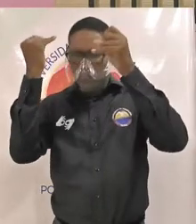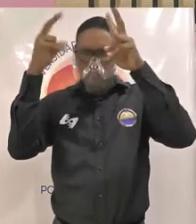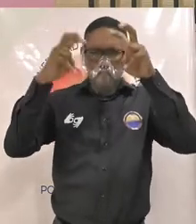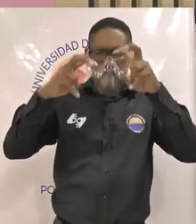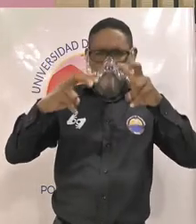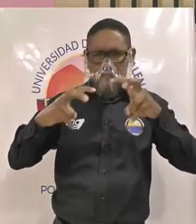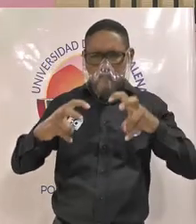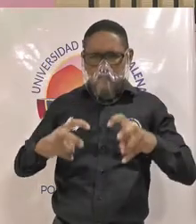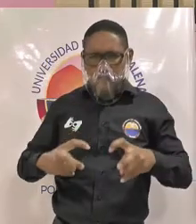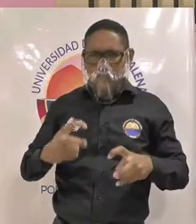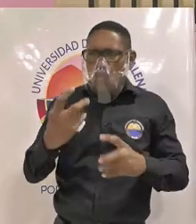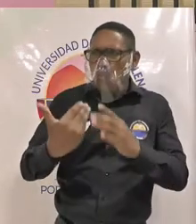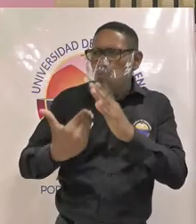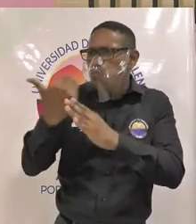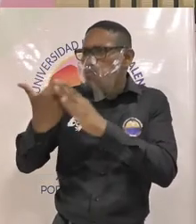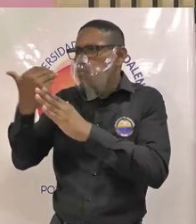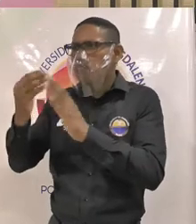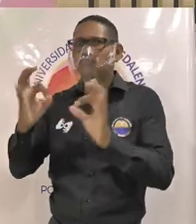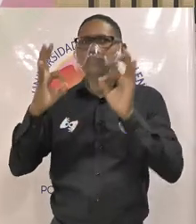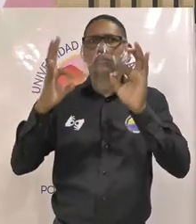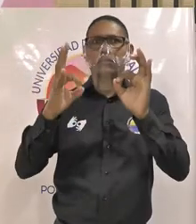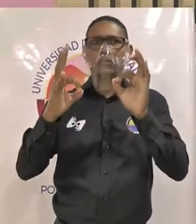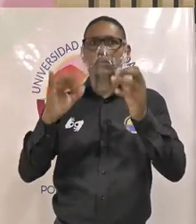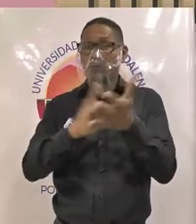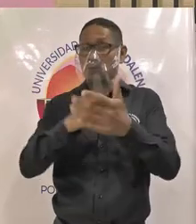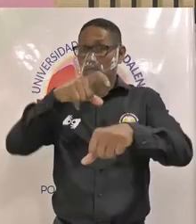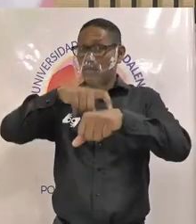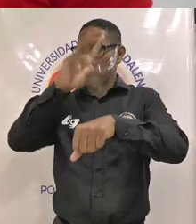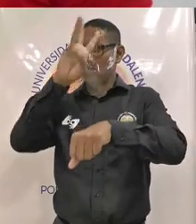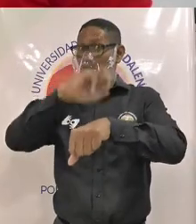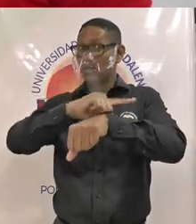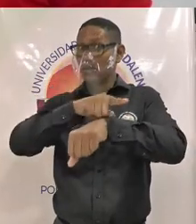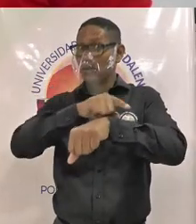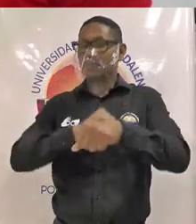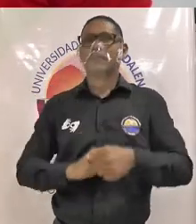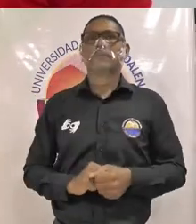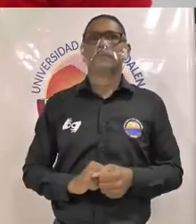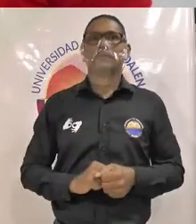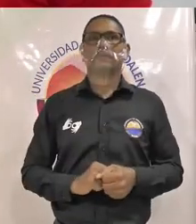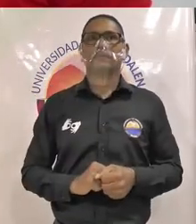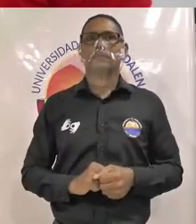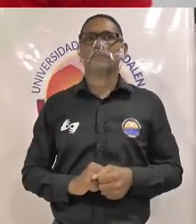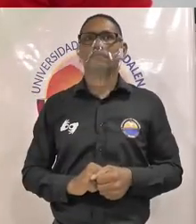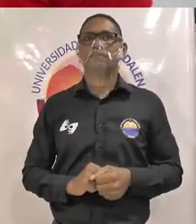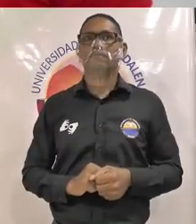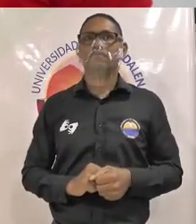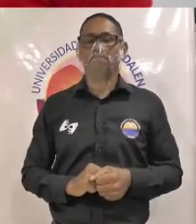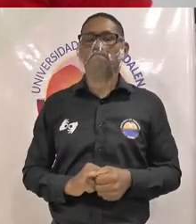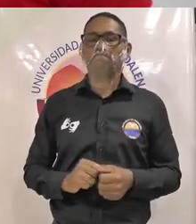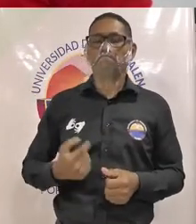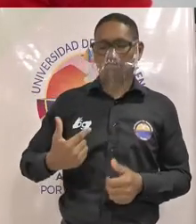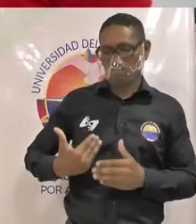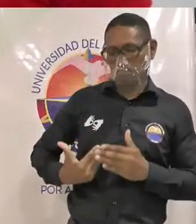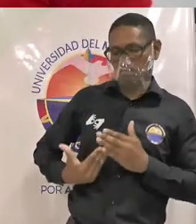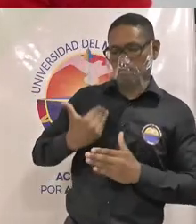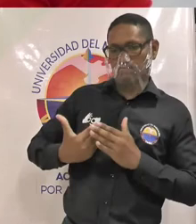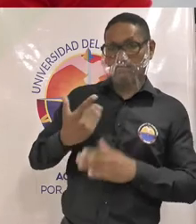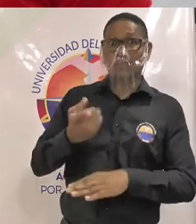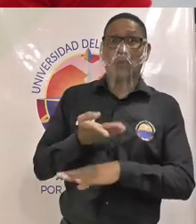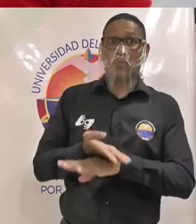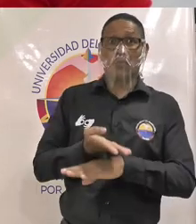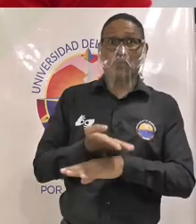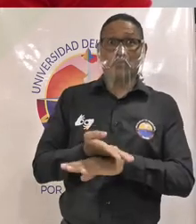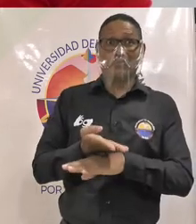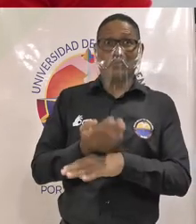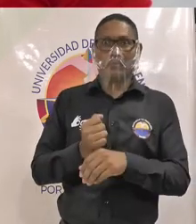y la innovación igualmente tres minutos bueno comenzamos con esta propuesta que de verdad fue analizada